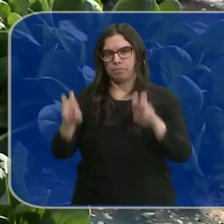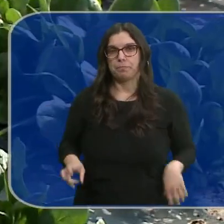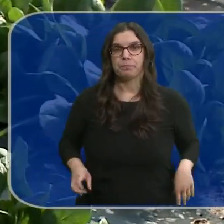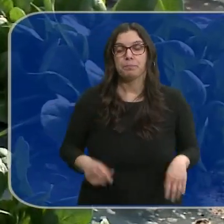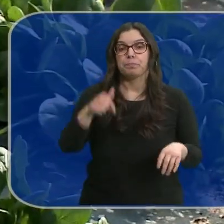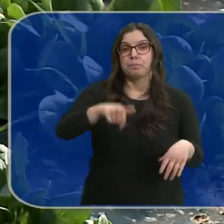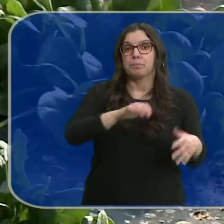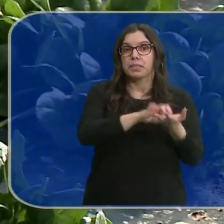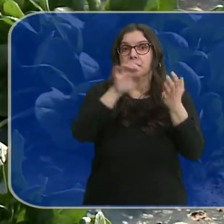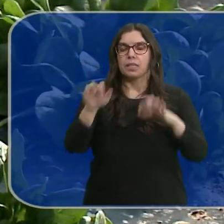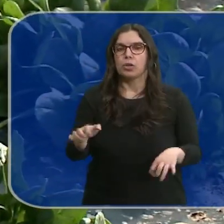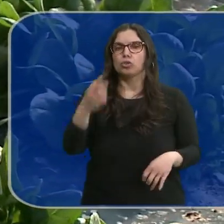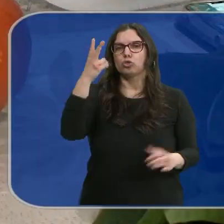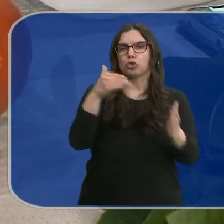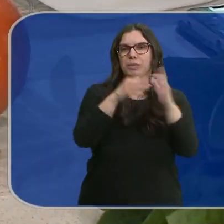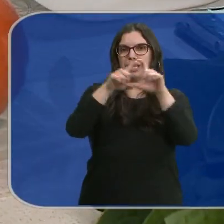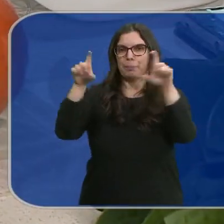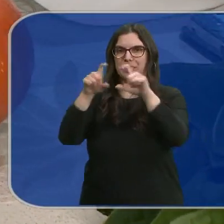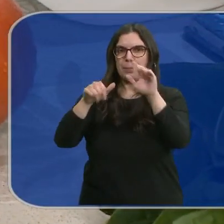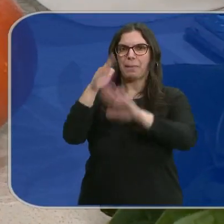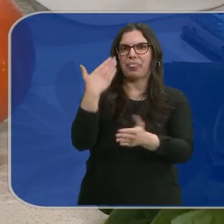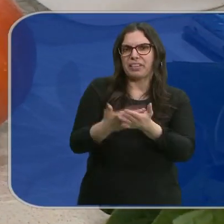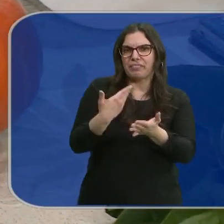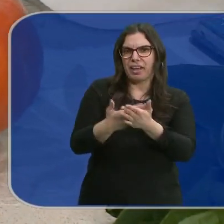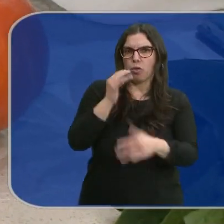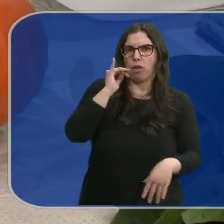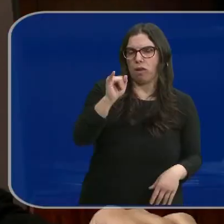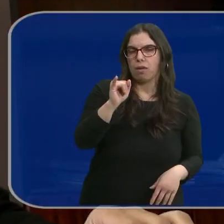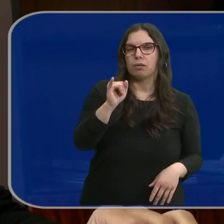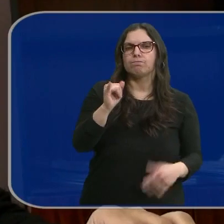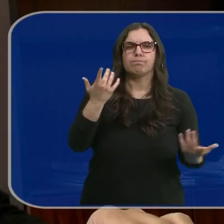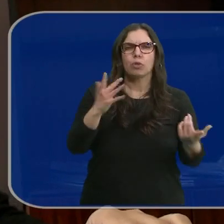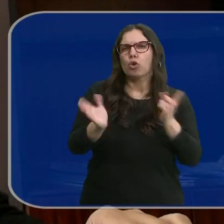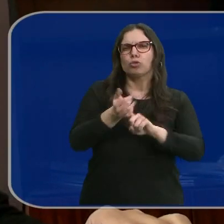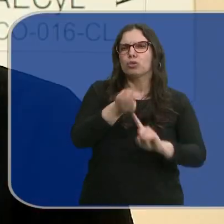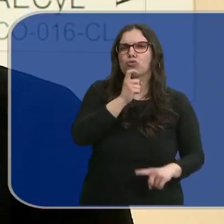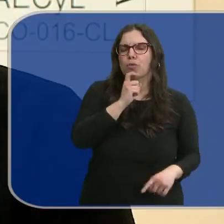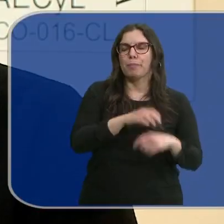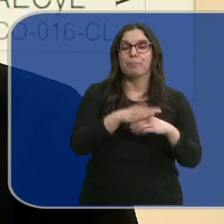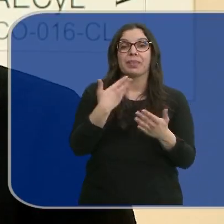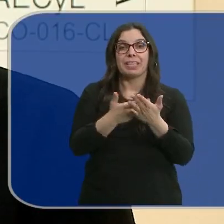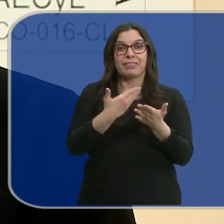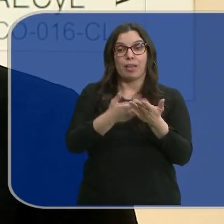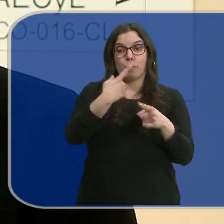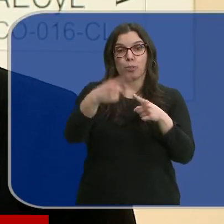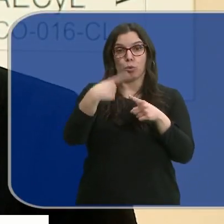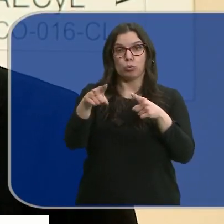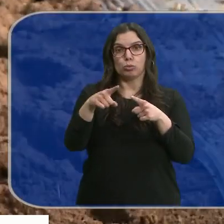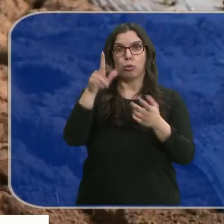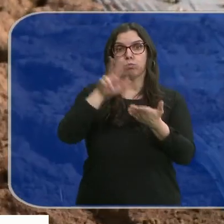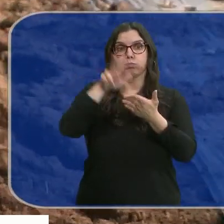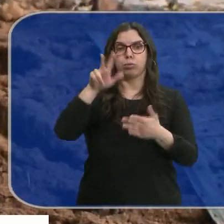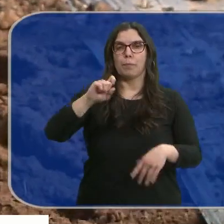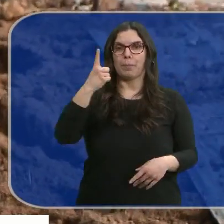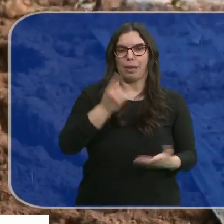convencional. En Castilla y León hay más de 2.000 empresas que cuentan con este certificado. Pero, ¿cómo se consigue? La certificación de estos productos empieza en la